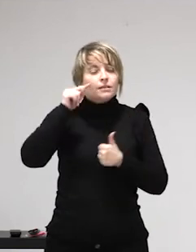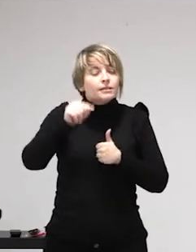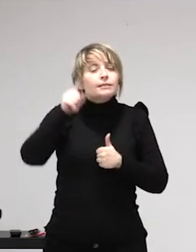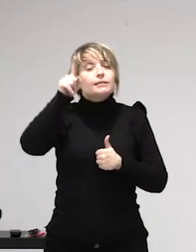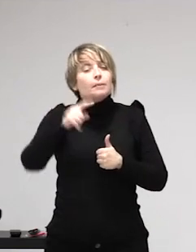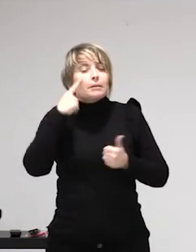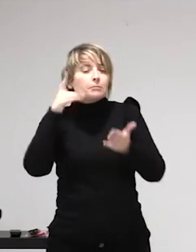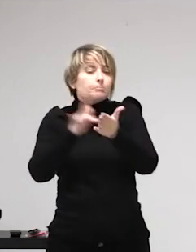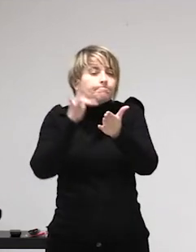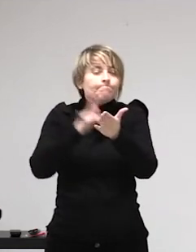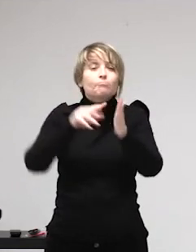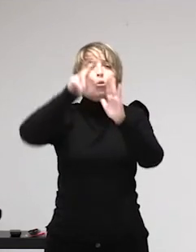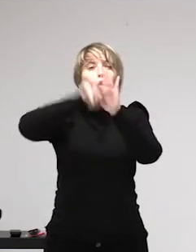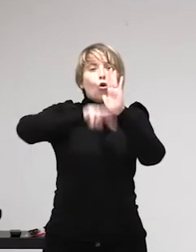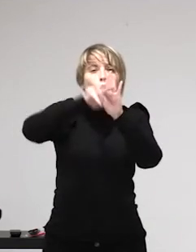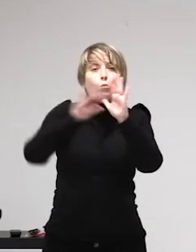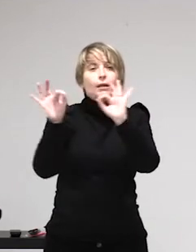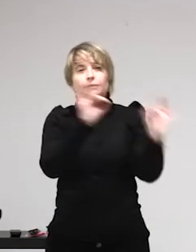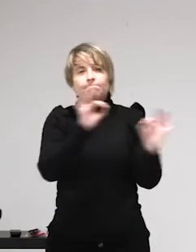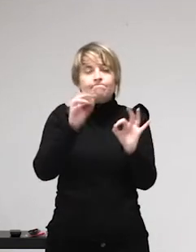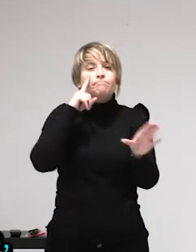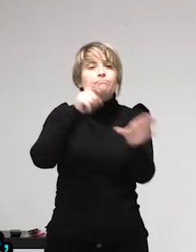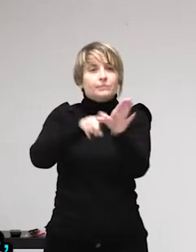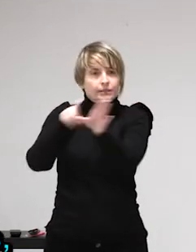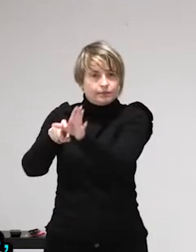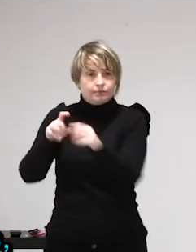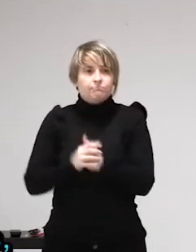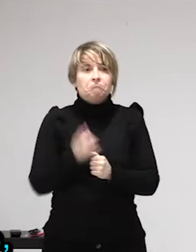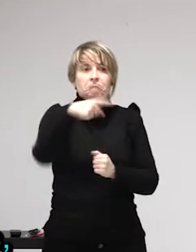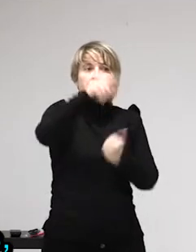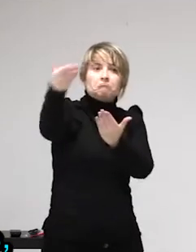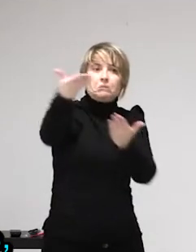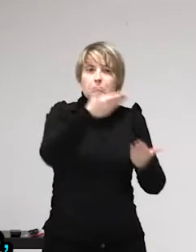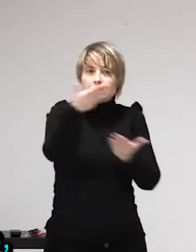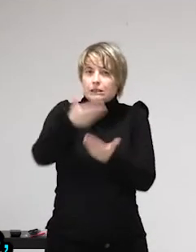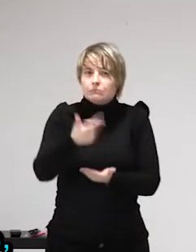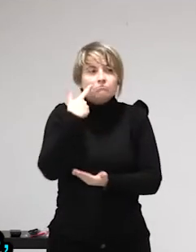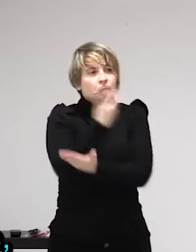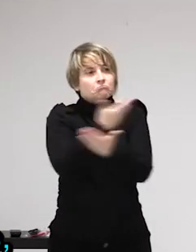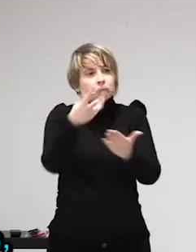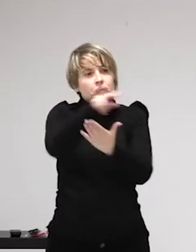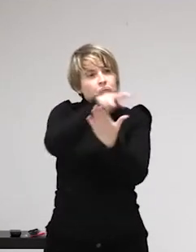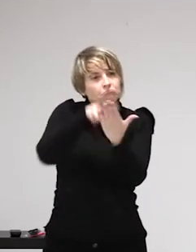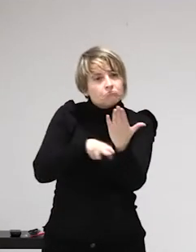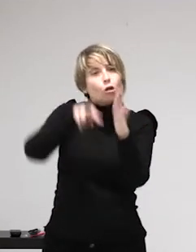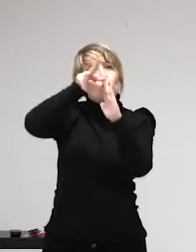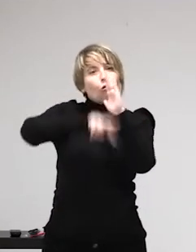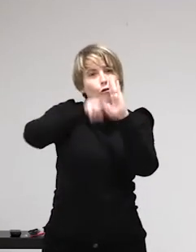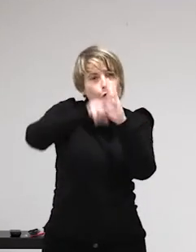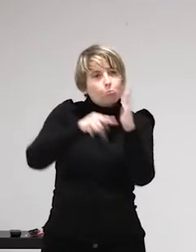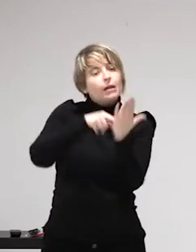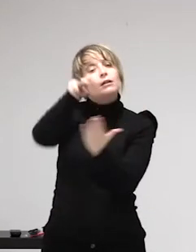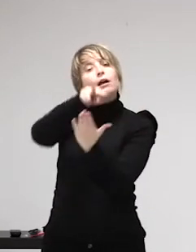¡Gracias! La las Mujeres nació precisamente con el objetivo de ser el lugar donde todas podamos encontrarnos, donde